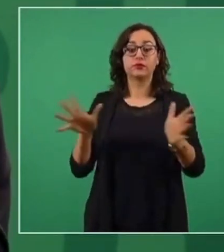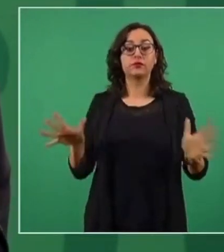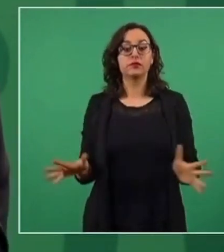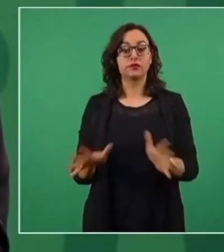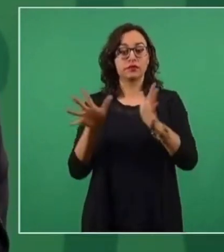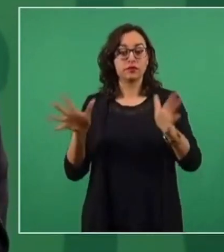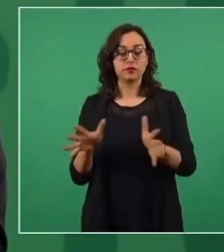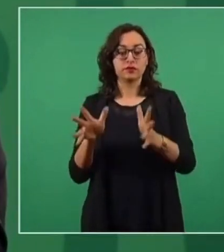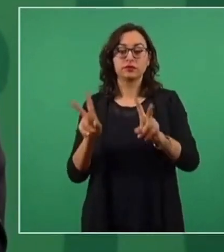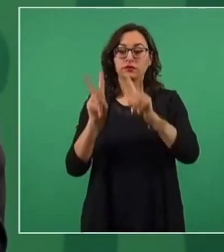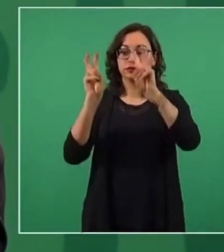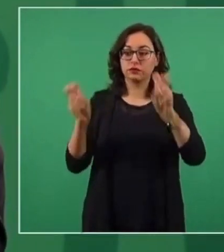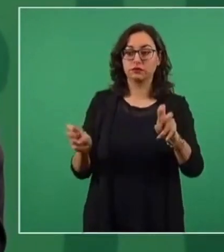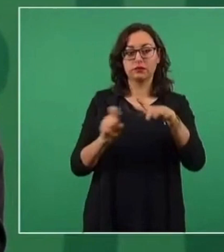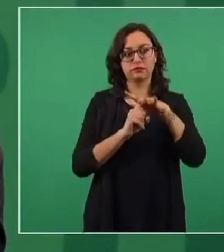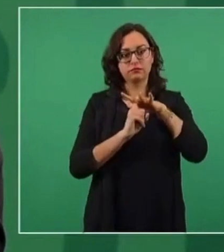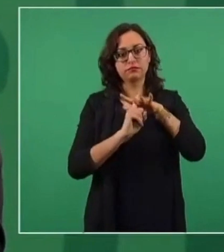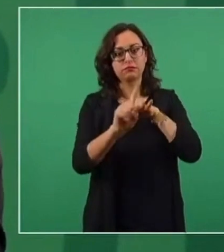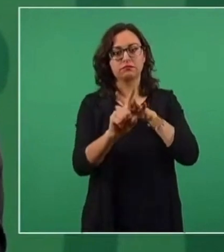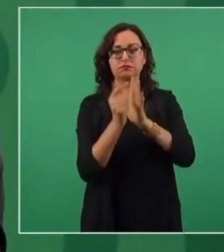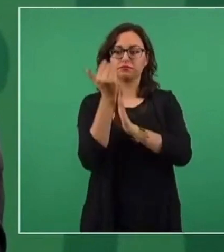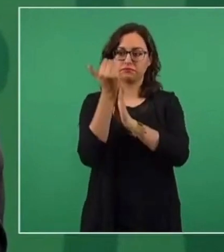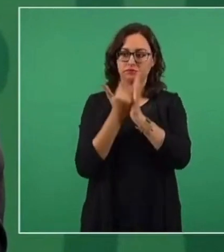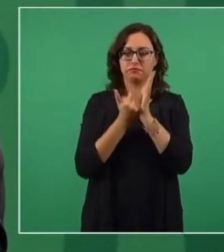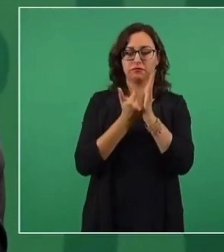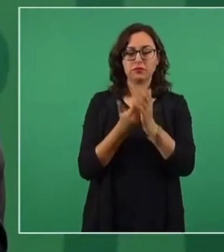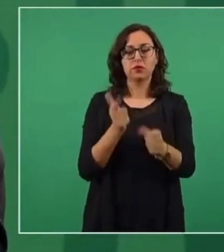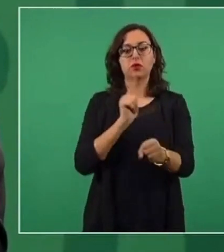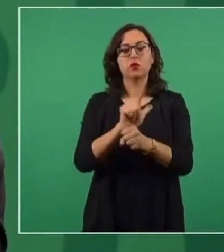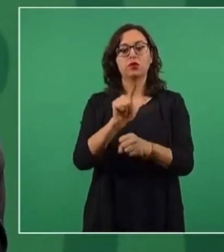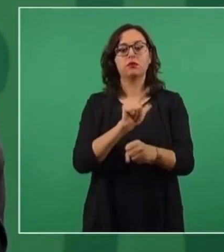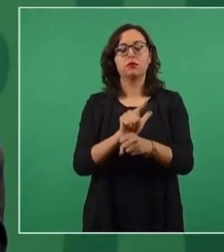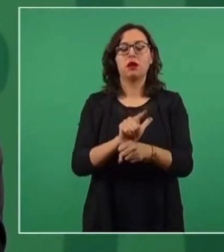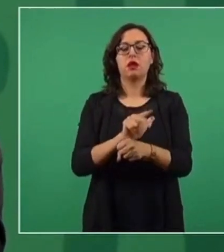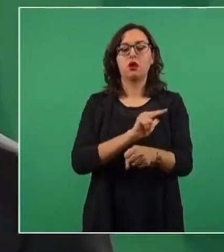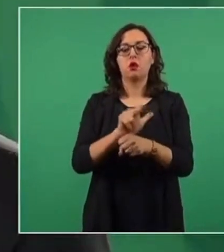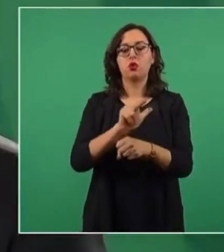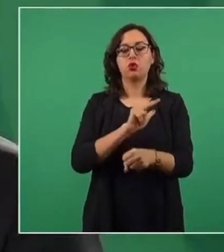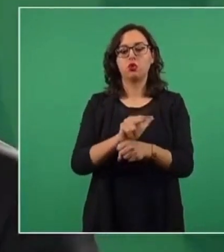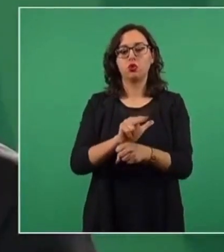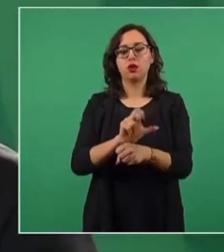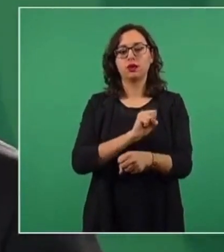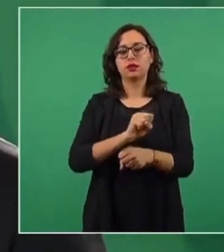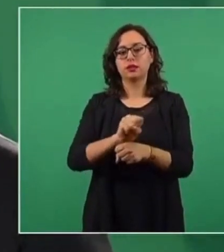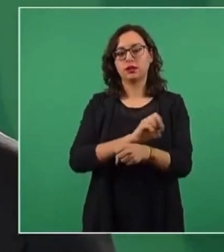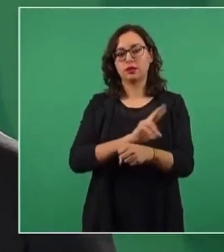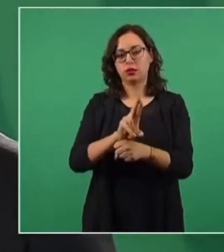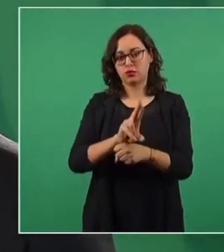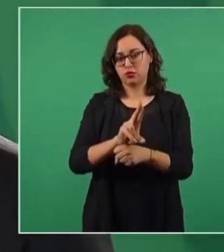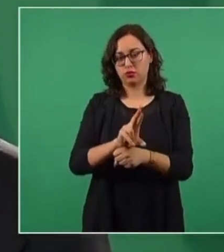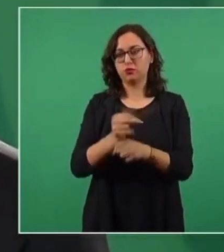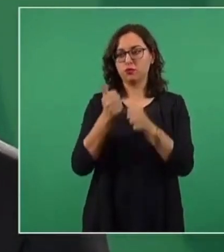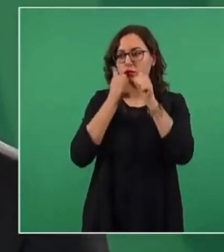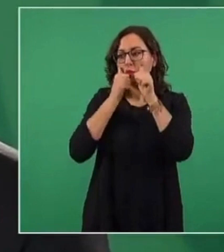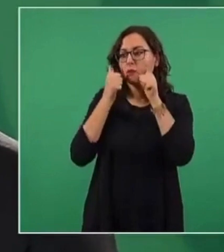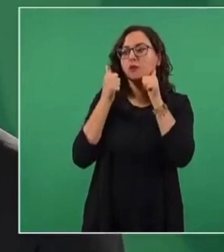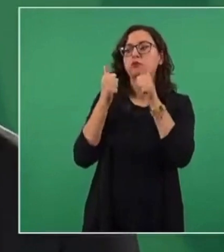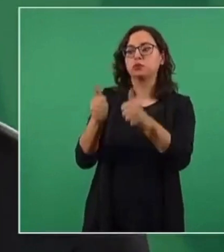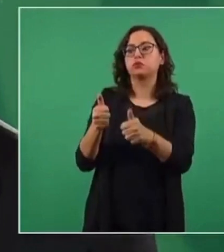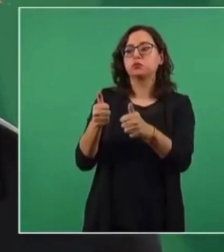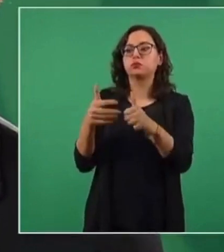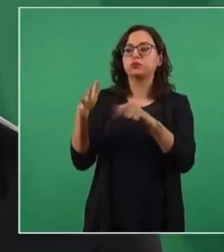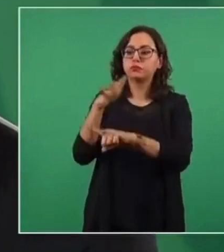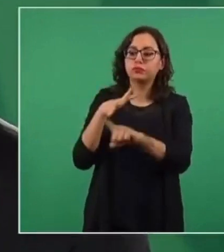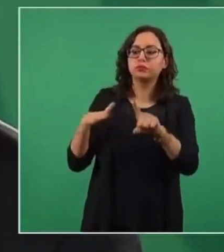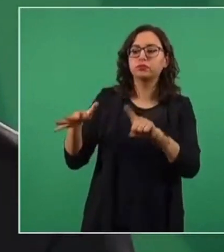tema migratorio, que son Guatemala, Honduras y El Salvador. El planteamiento que hemos hecho y el que